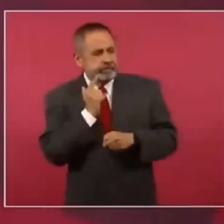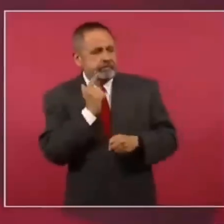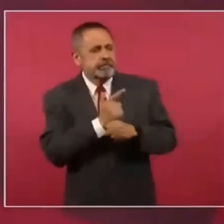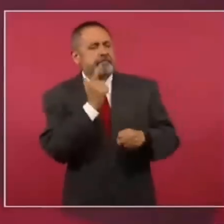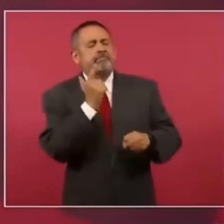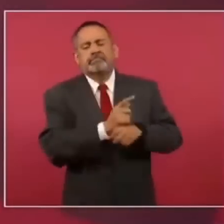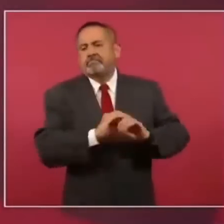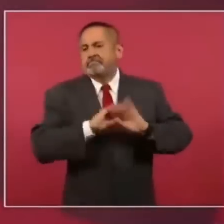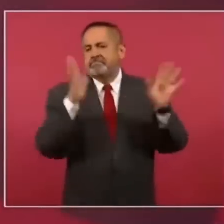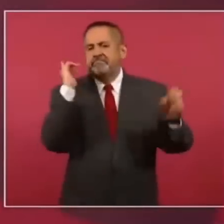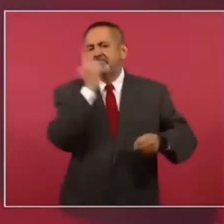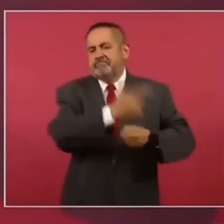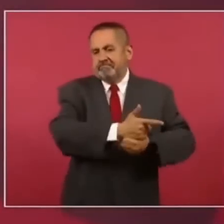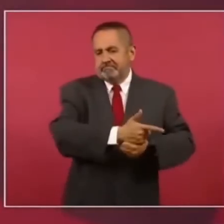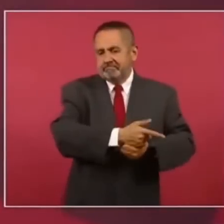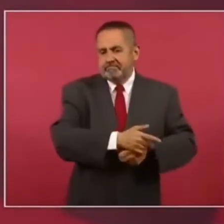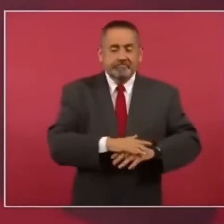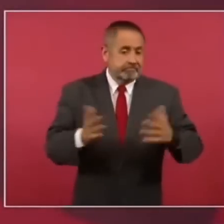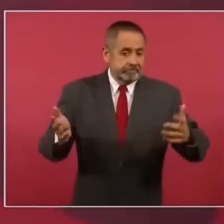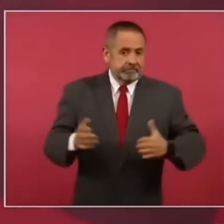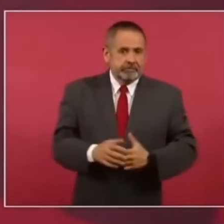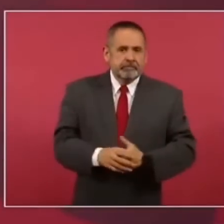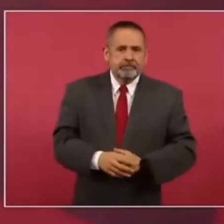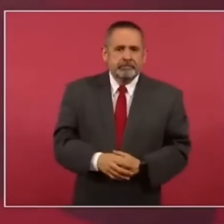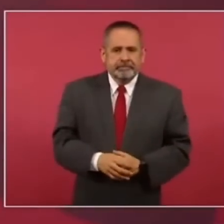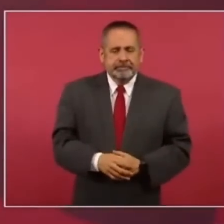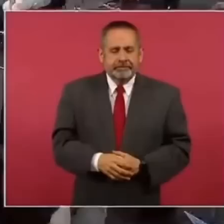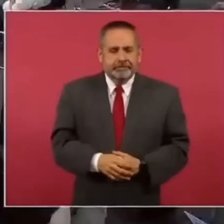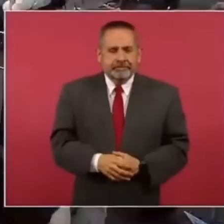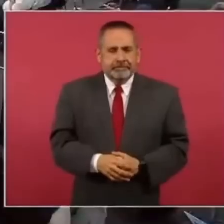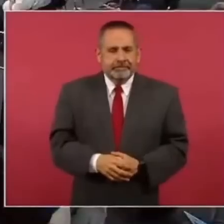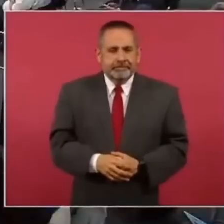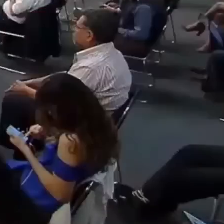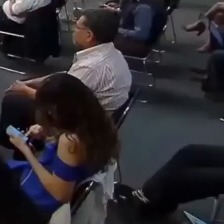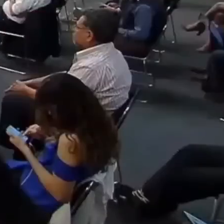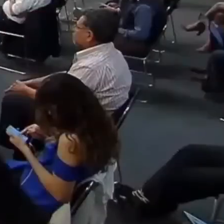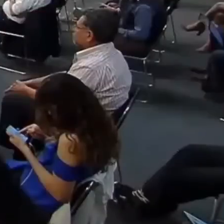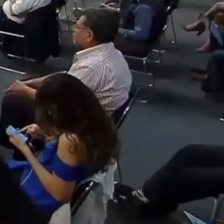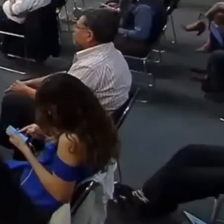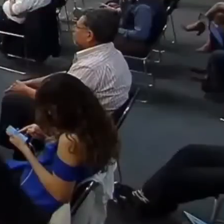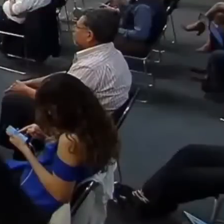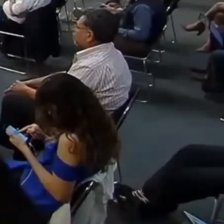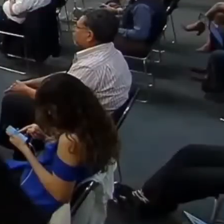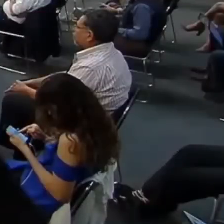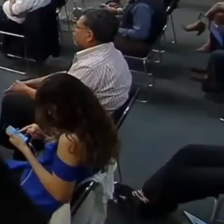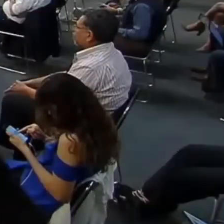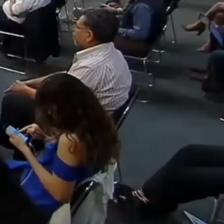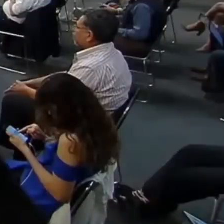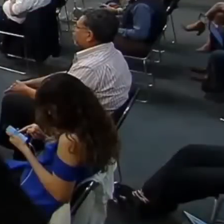Quieren ustedes ver ahora qué piensan